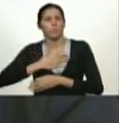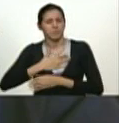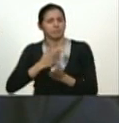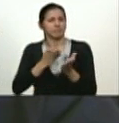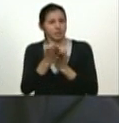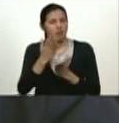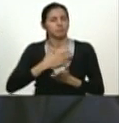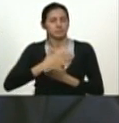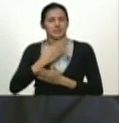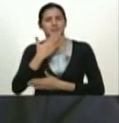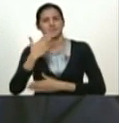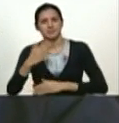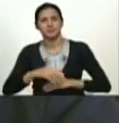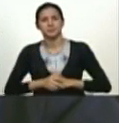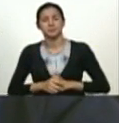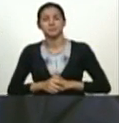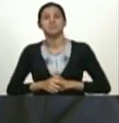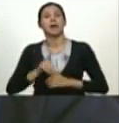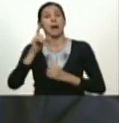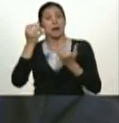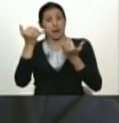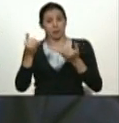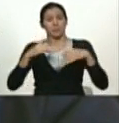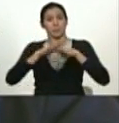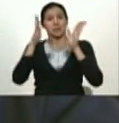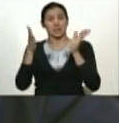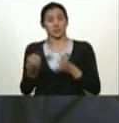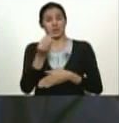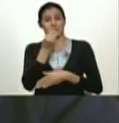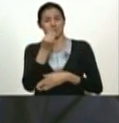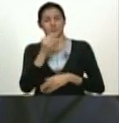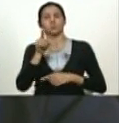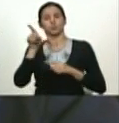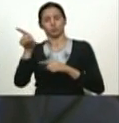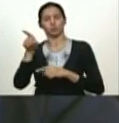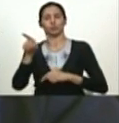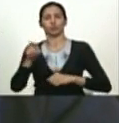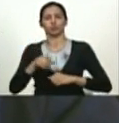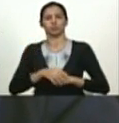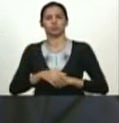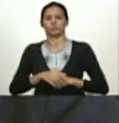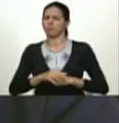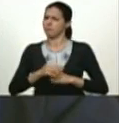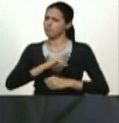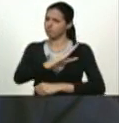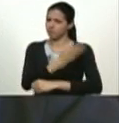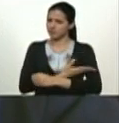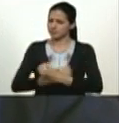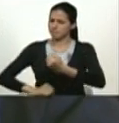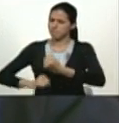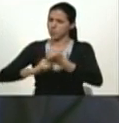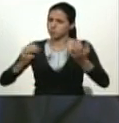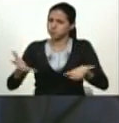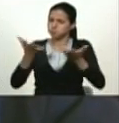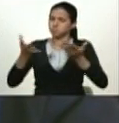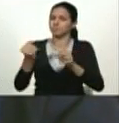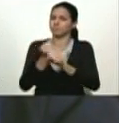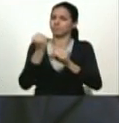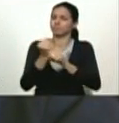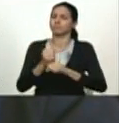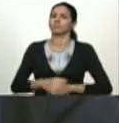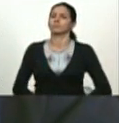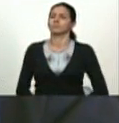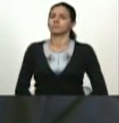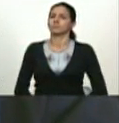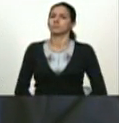y estoy seguro que como ministro de alimentación vas a darle toda una fuerza a la labor que